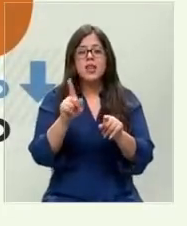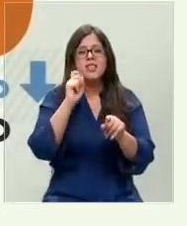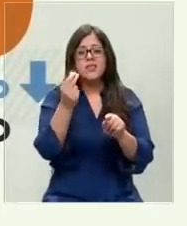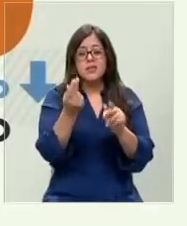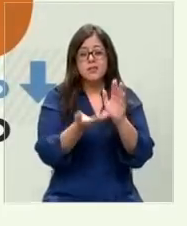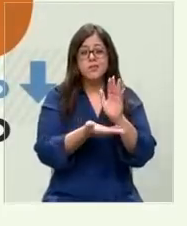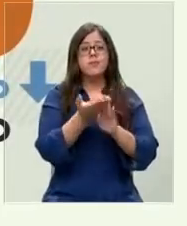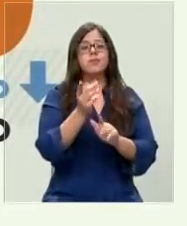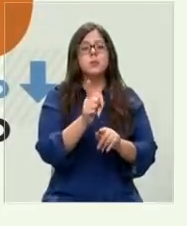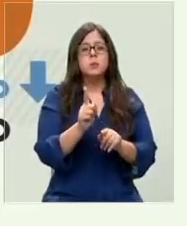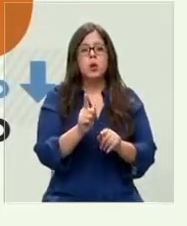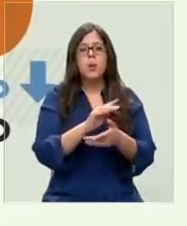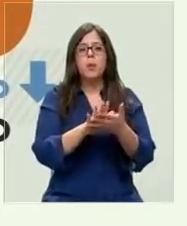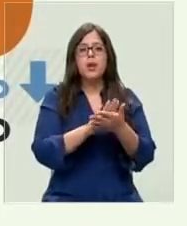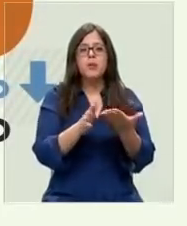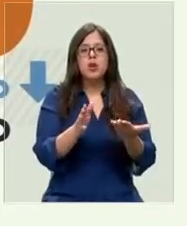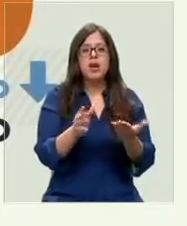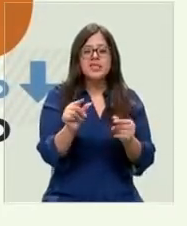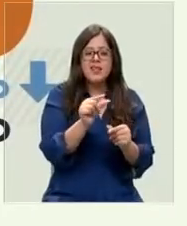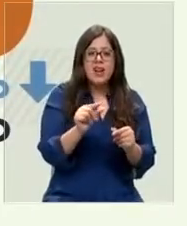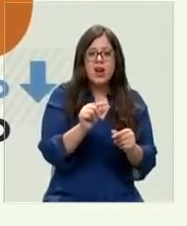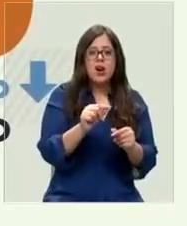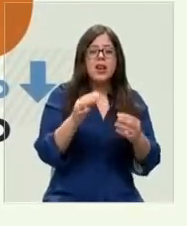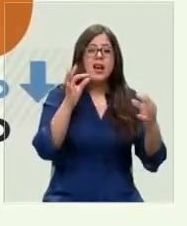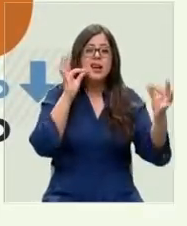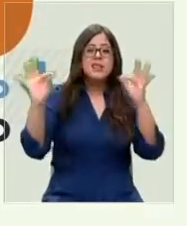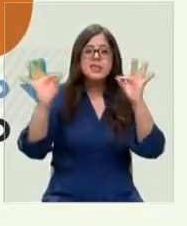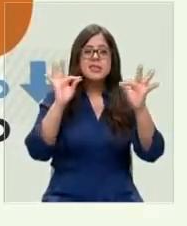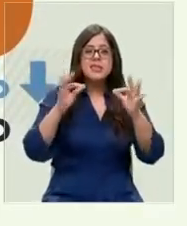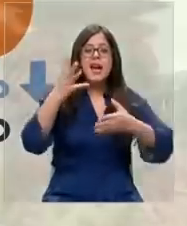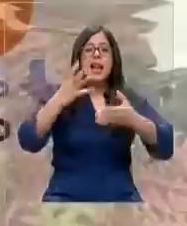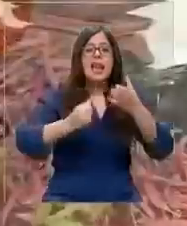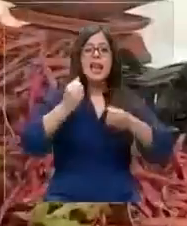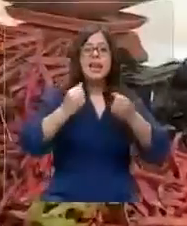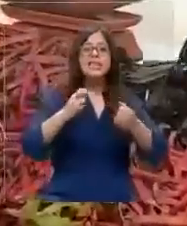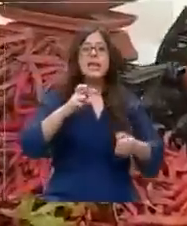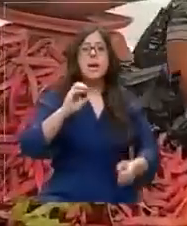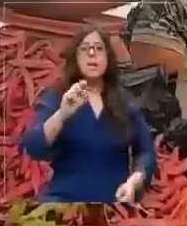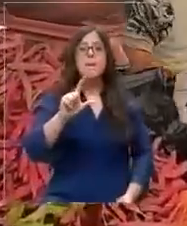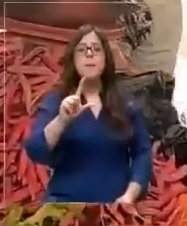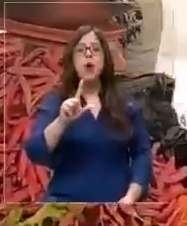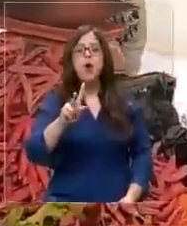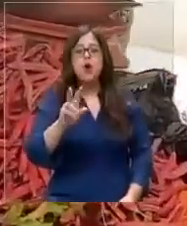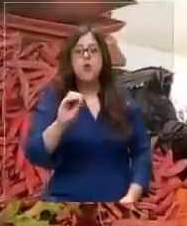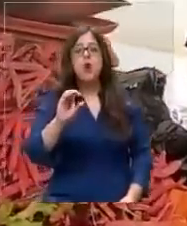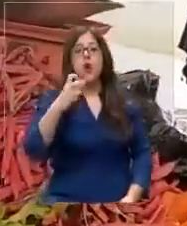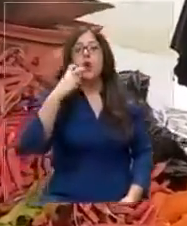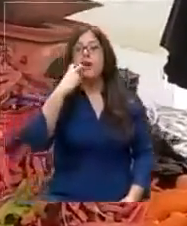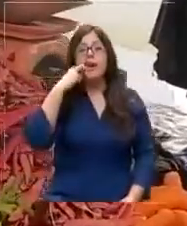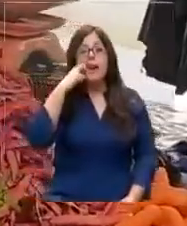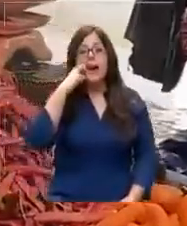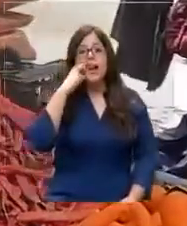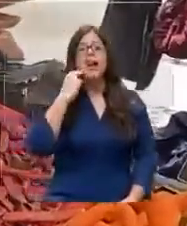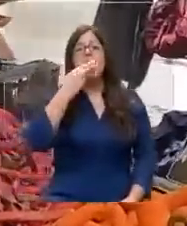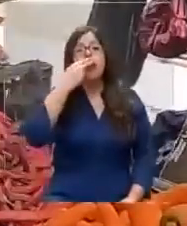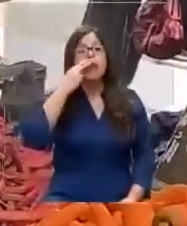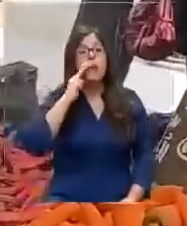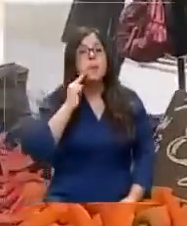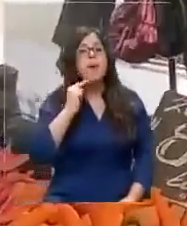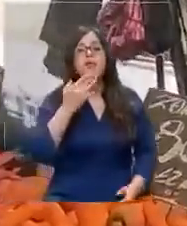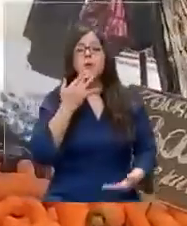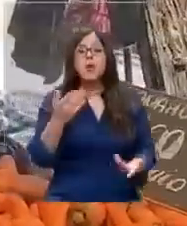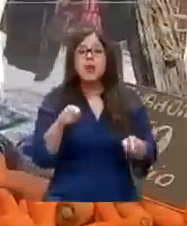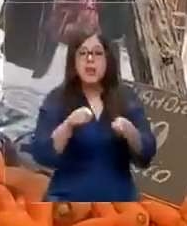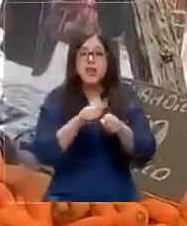subido tanto de valor, como las legumbres secas, las pastas, la leche en polvo o la carne de pavo. Esto porque 2022 viene siguiendo una